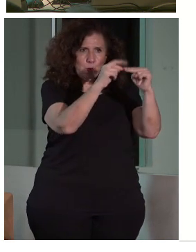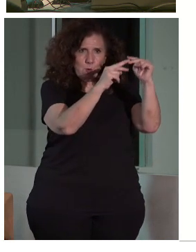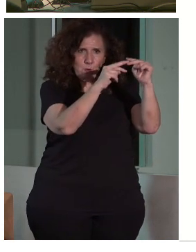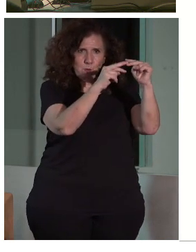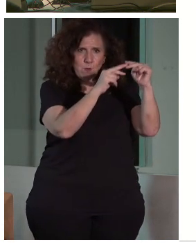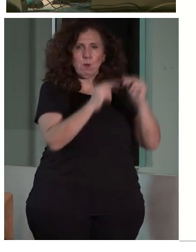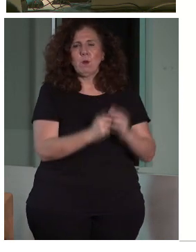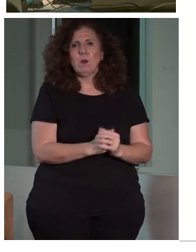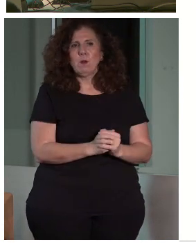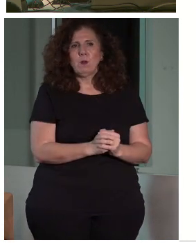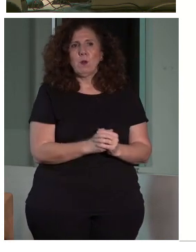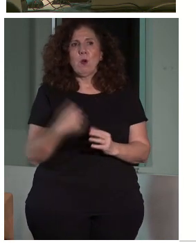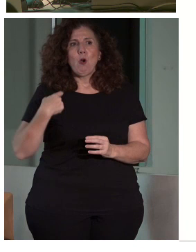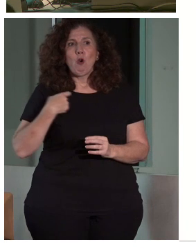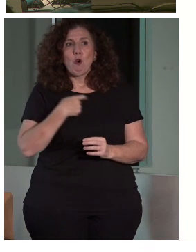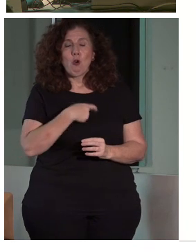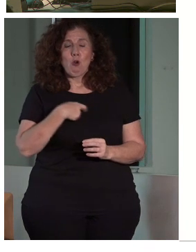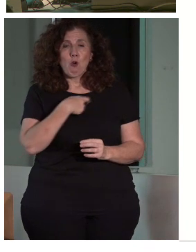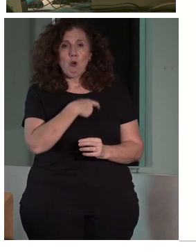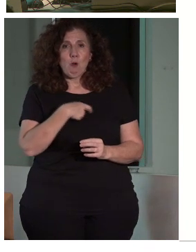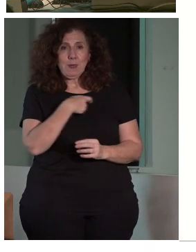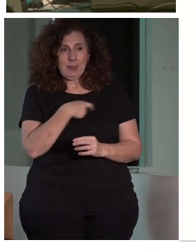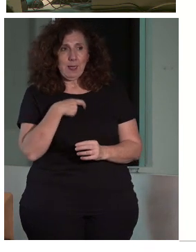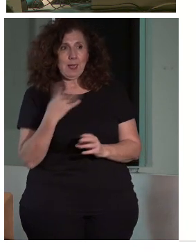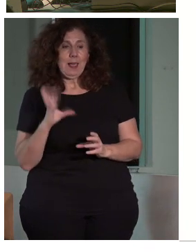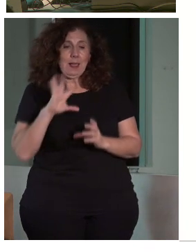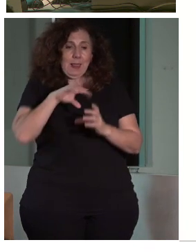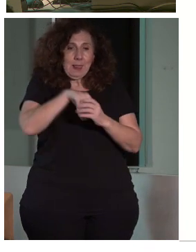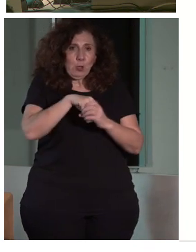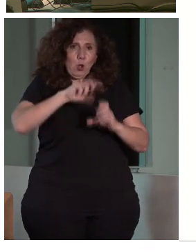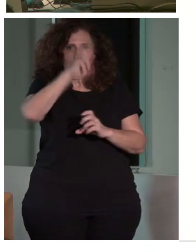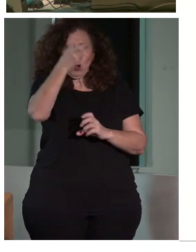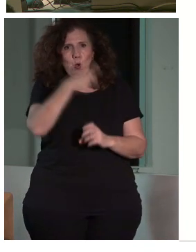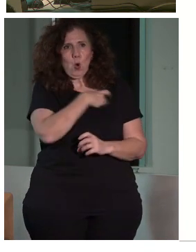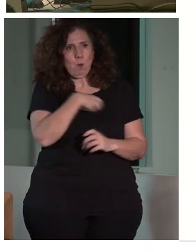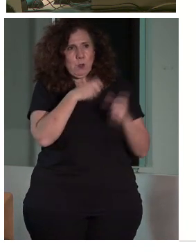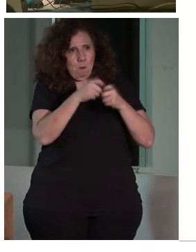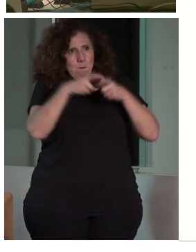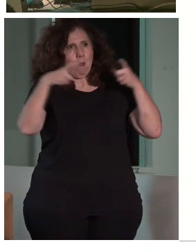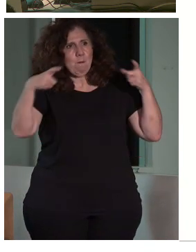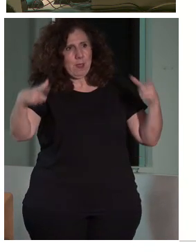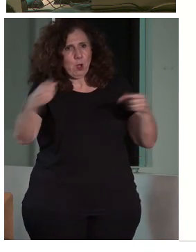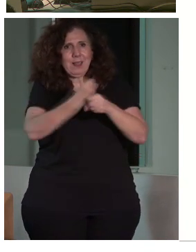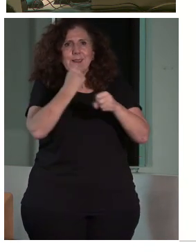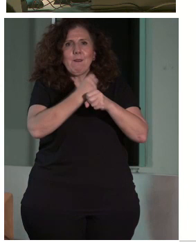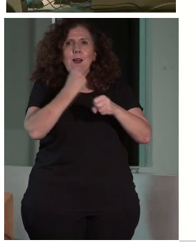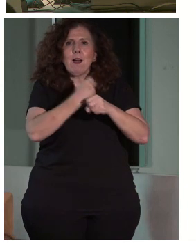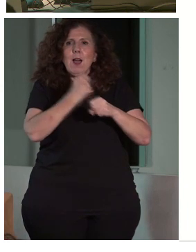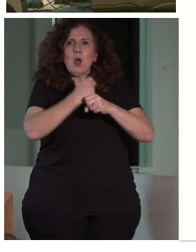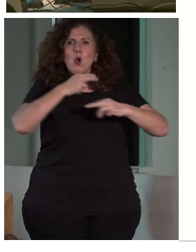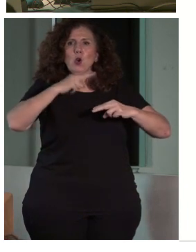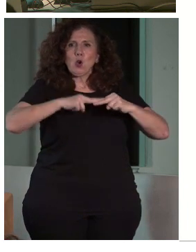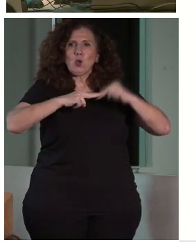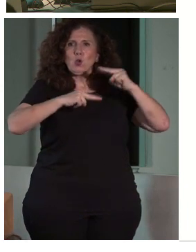Este comité, este grupo está dentro de un comité mayor que trabaja en construcción, ¿vale?, que es el comité de